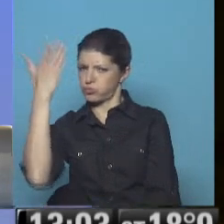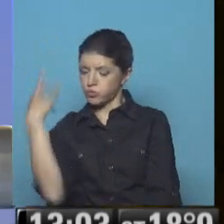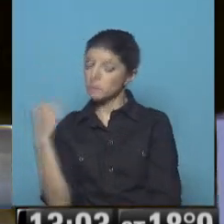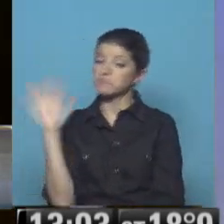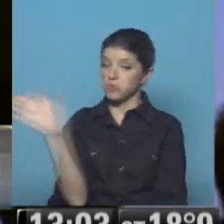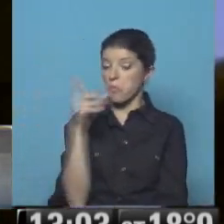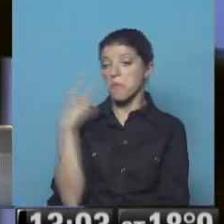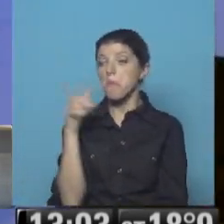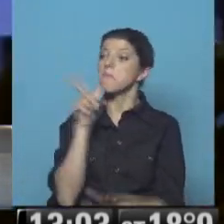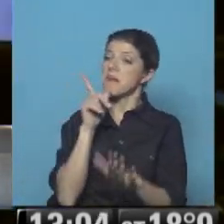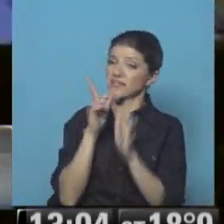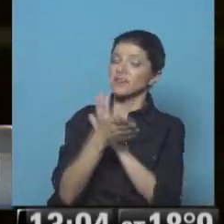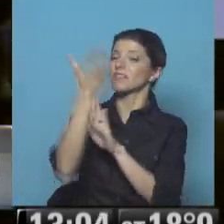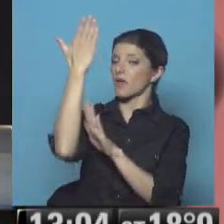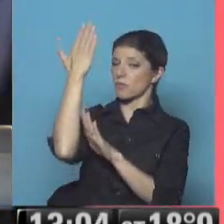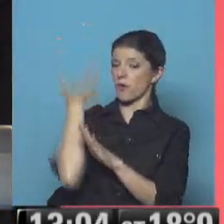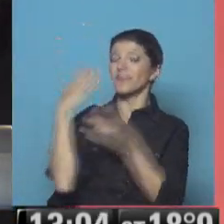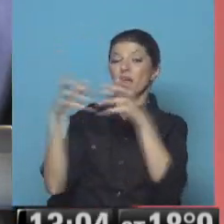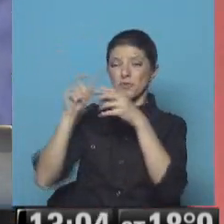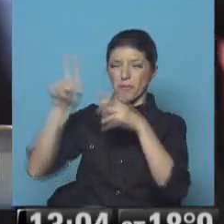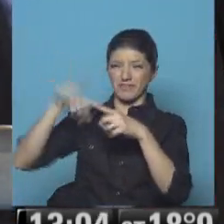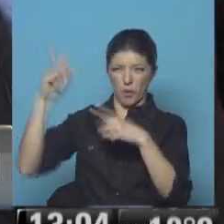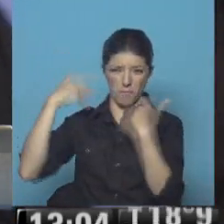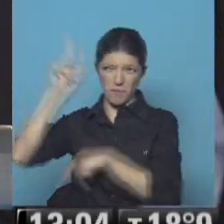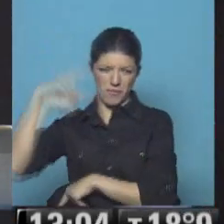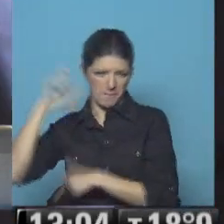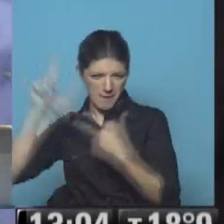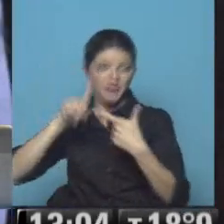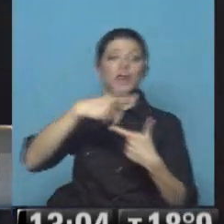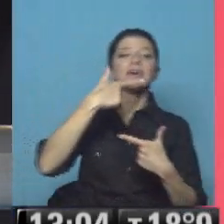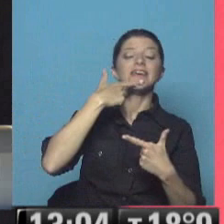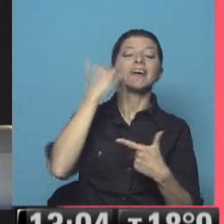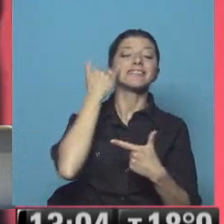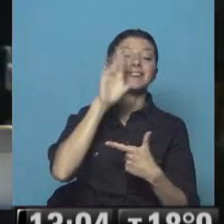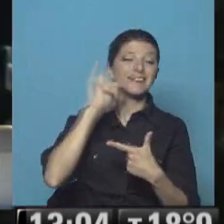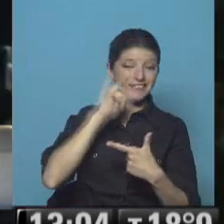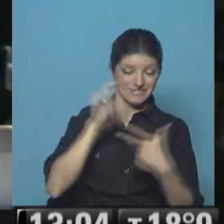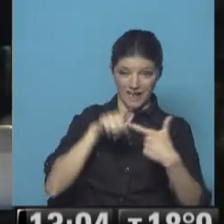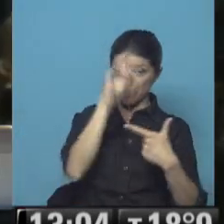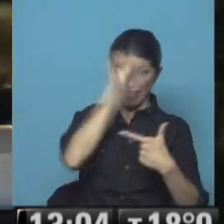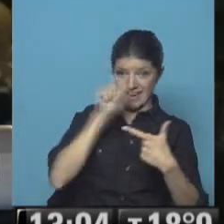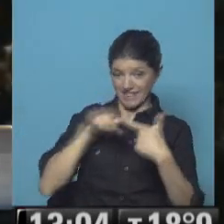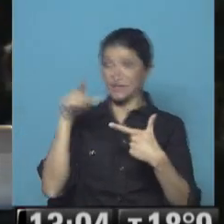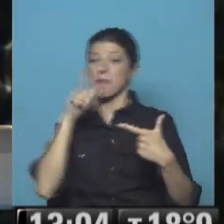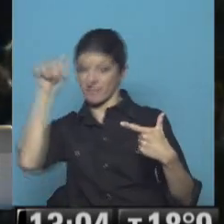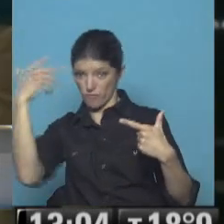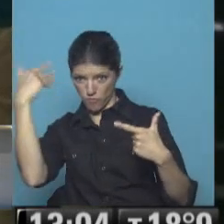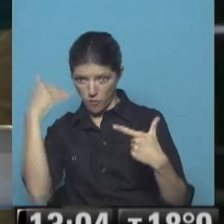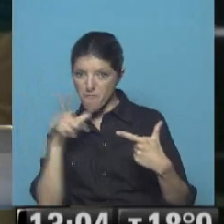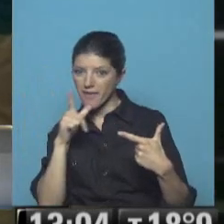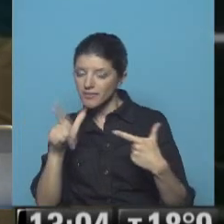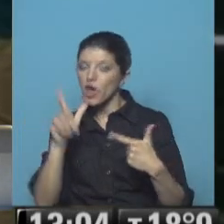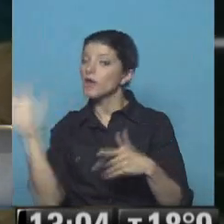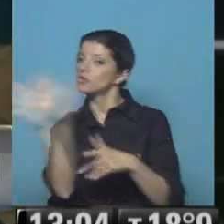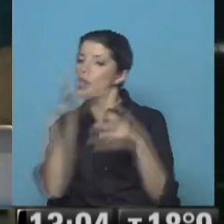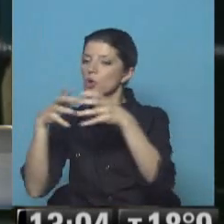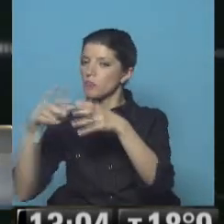emparentarse al de Podemos en España y el de Sirisa en Grecia, despertó el entusiasmo de los jóvenes y la poderosa ala